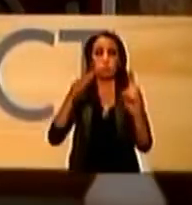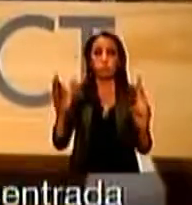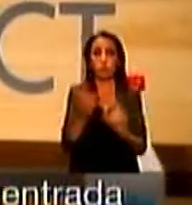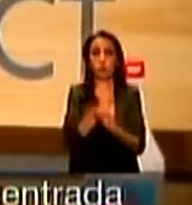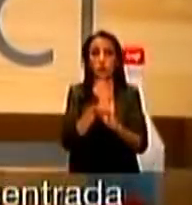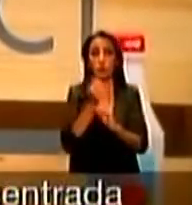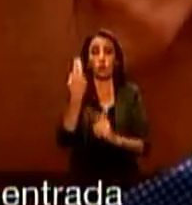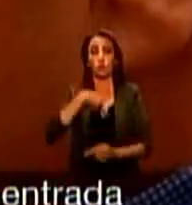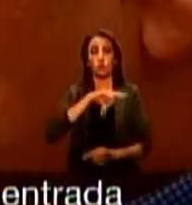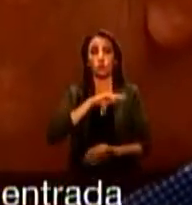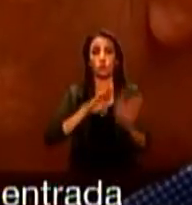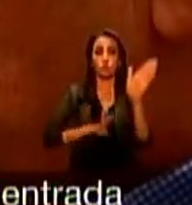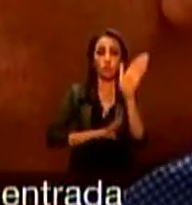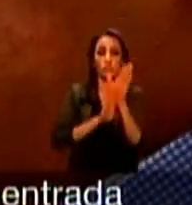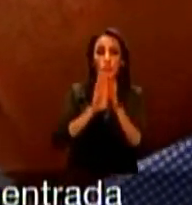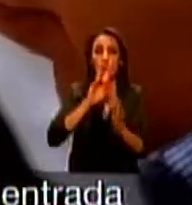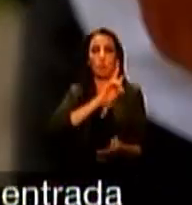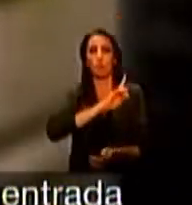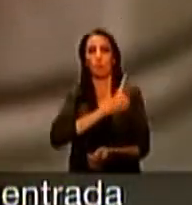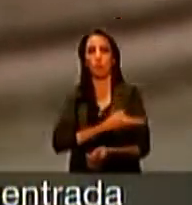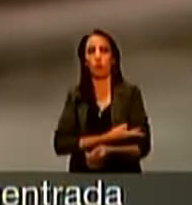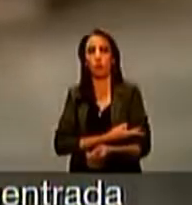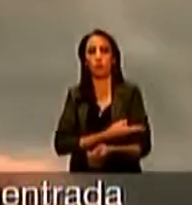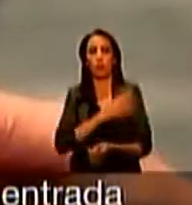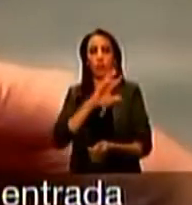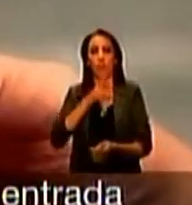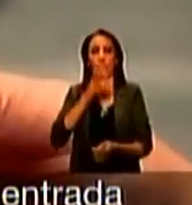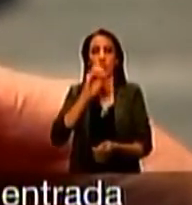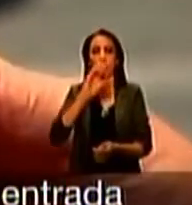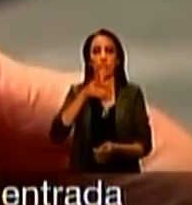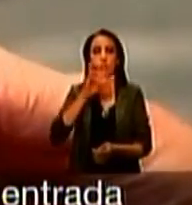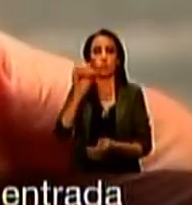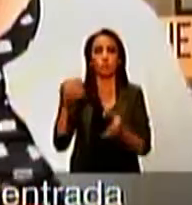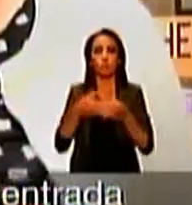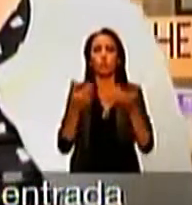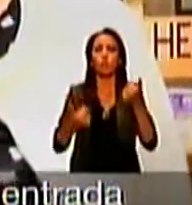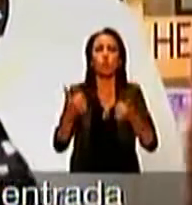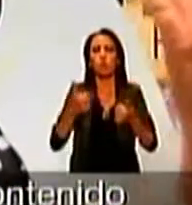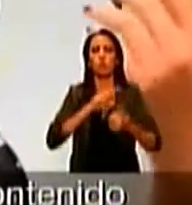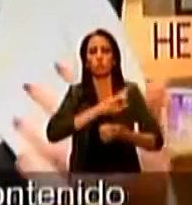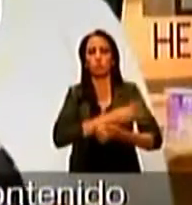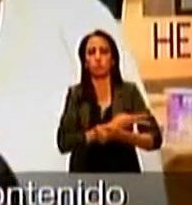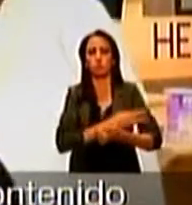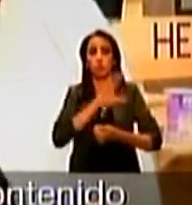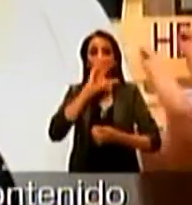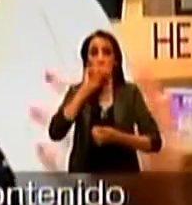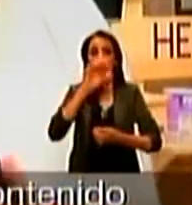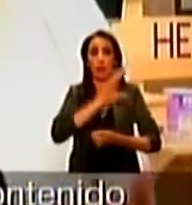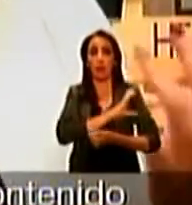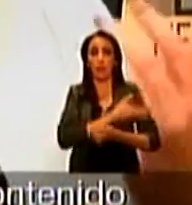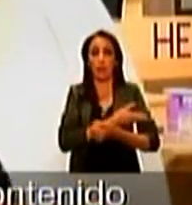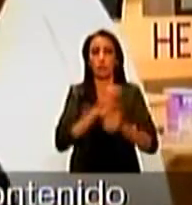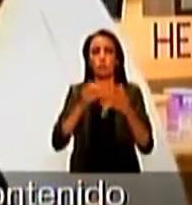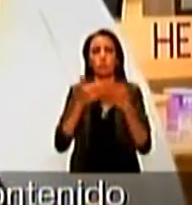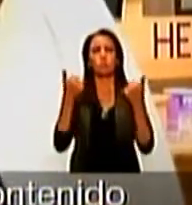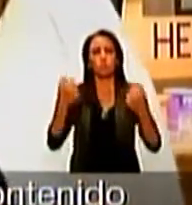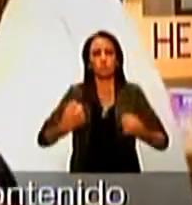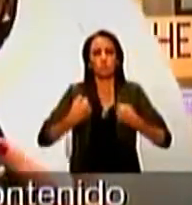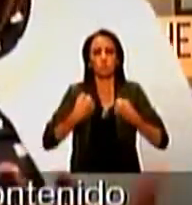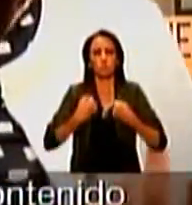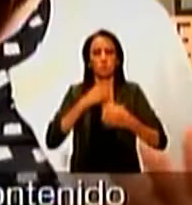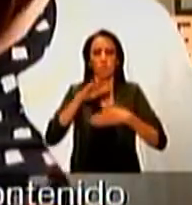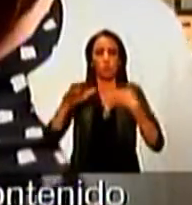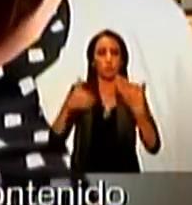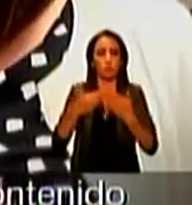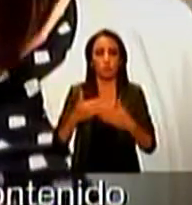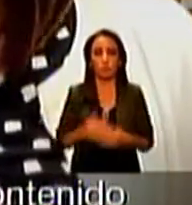objetivo. Resarrollamos una proteína concentrada de chocho. Y los beneficios es que contiene fibra, calcio, hierro y también